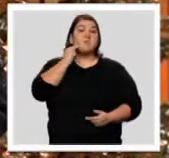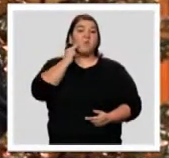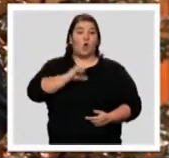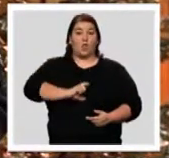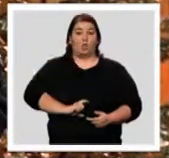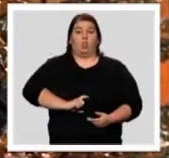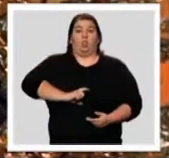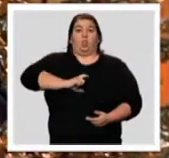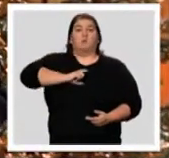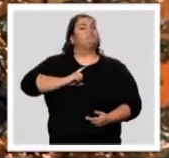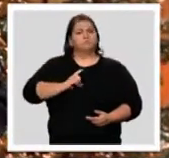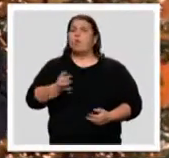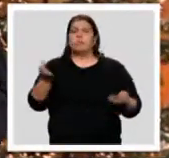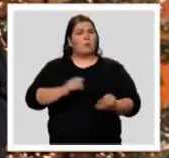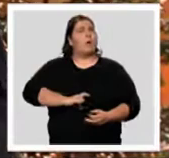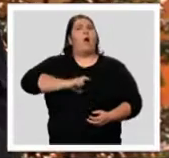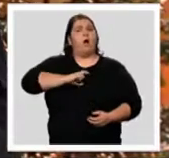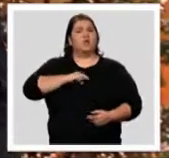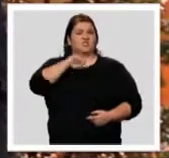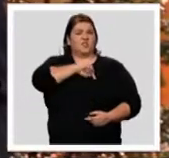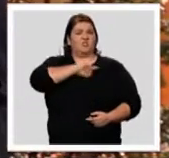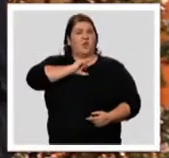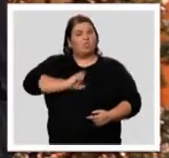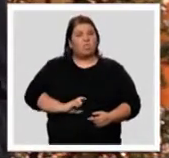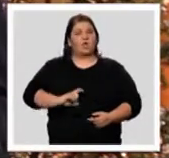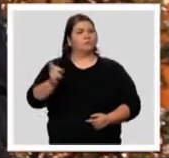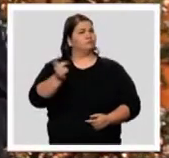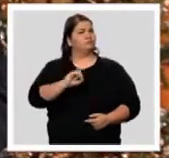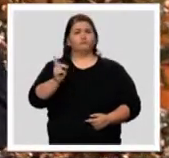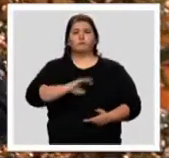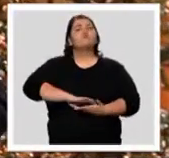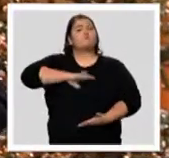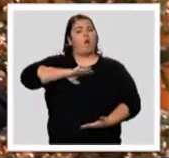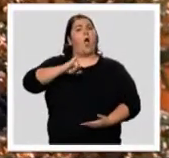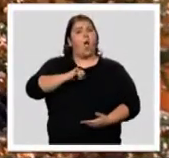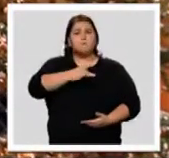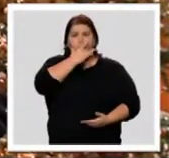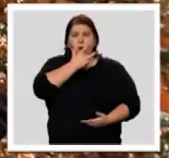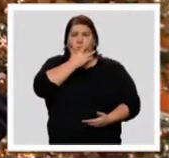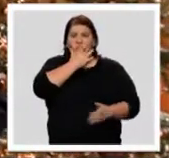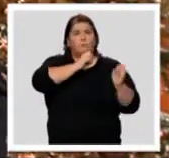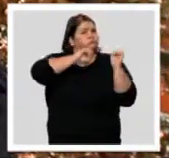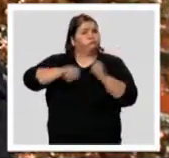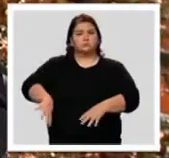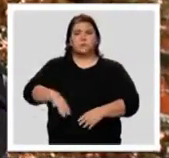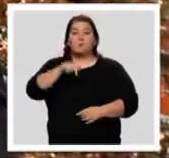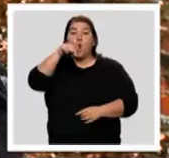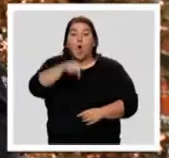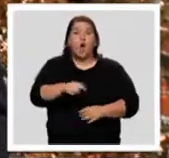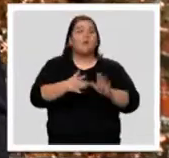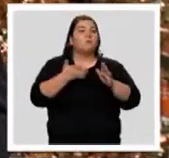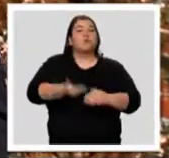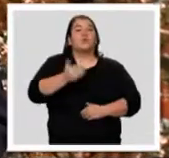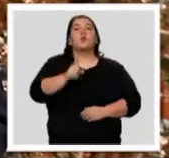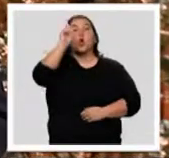somos. Hoy podemos dejar de sentirnos inferiores. Podemos abandonar nuestros complejos, porque hoy no importa el